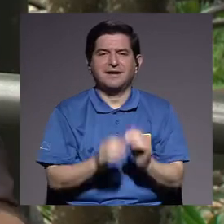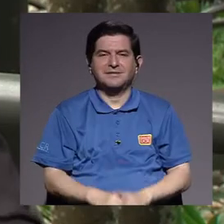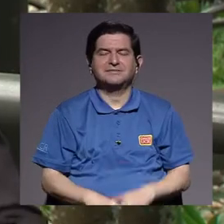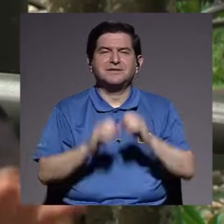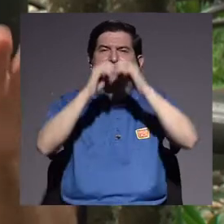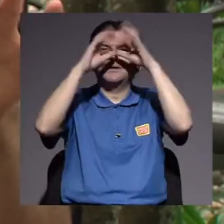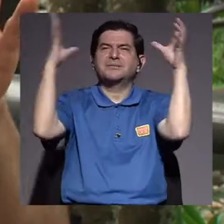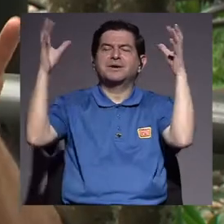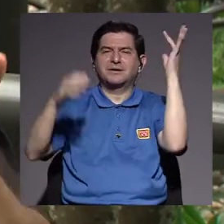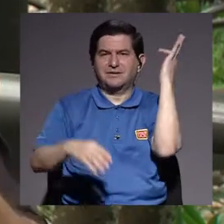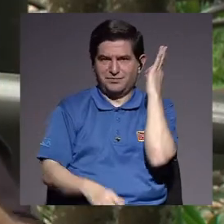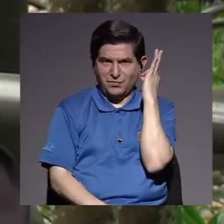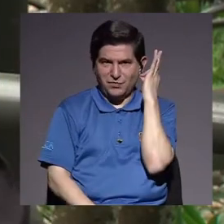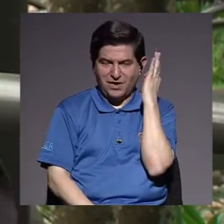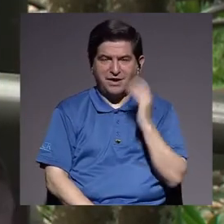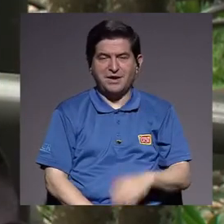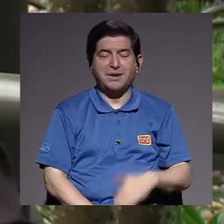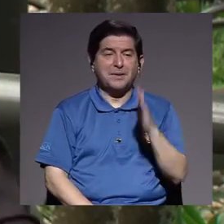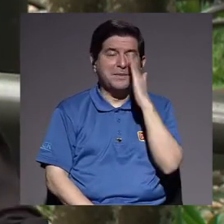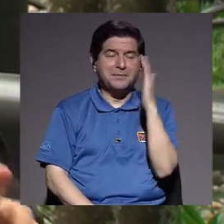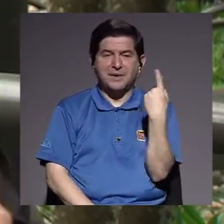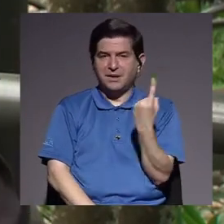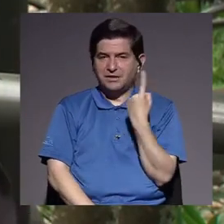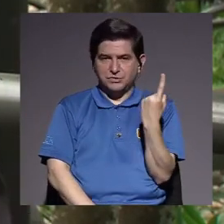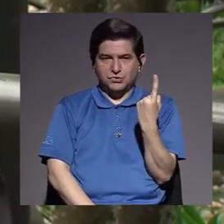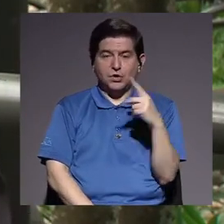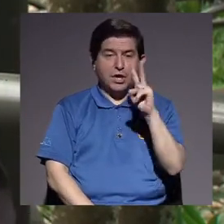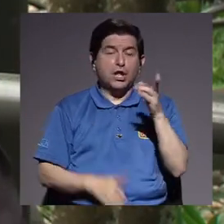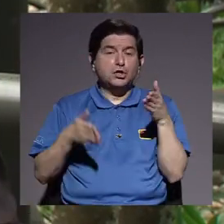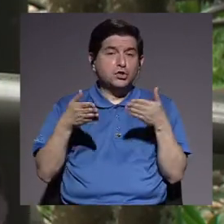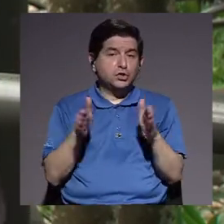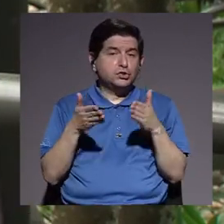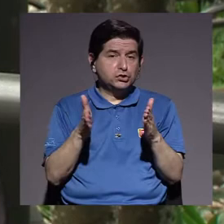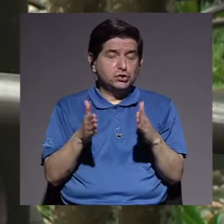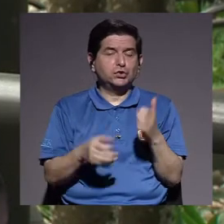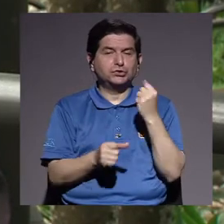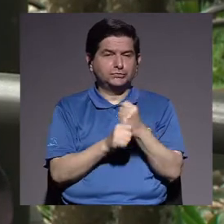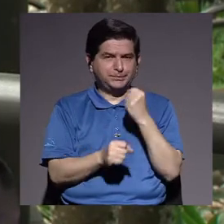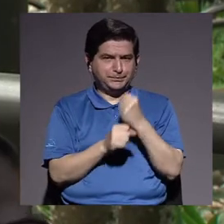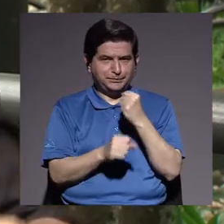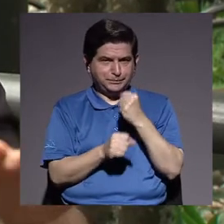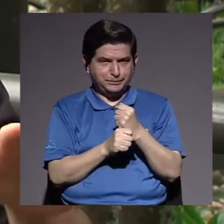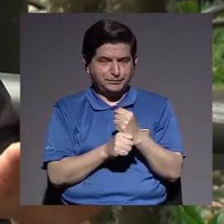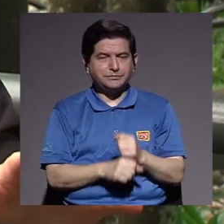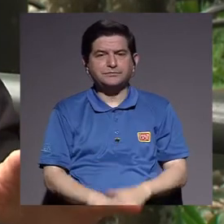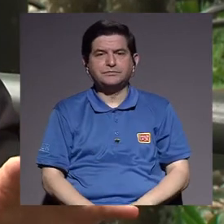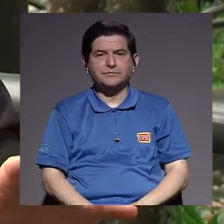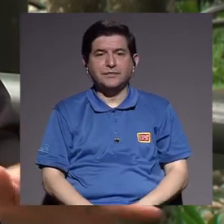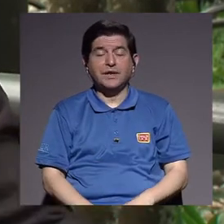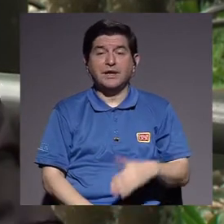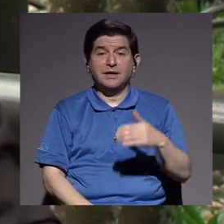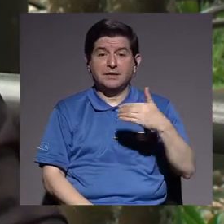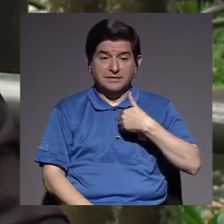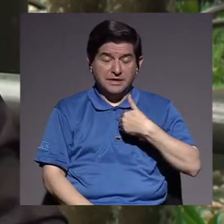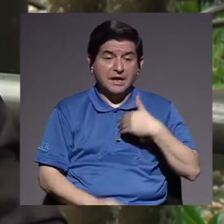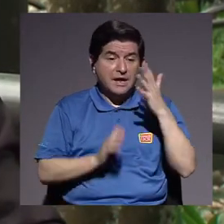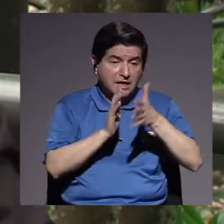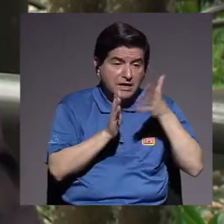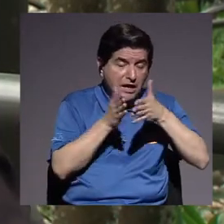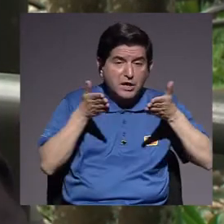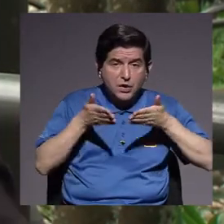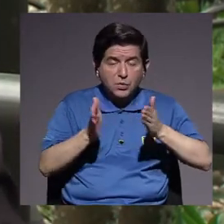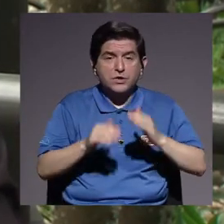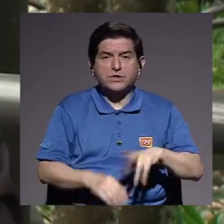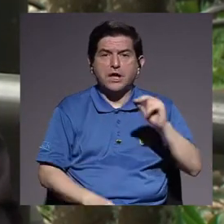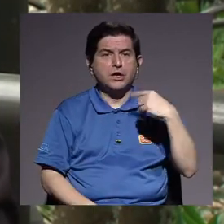imaginemos una mujer, madre soltera, con dos hijos, con su trabajo, con las labores de cuido de sus hijos.